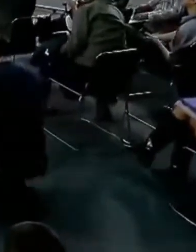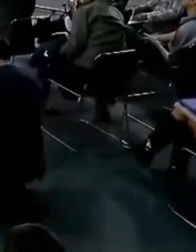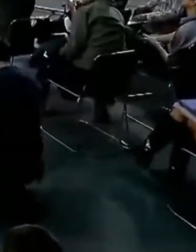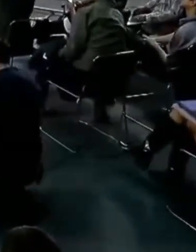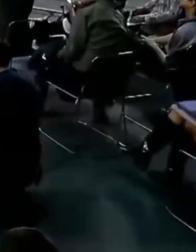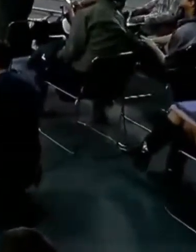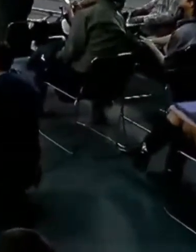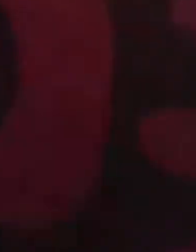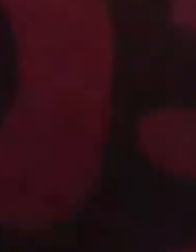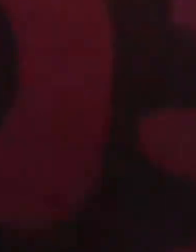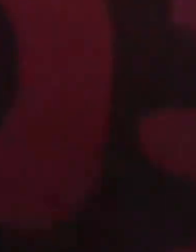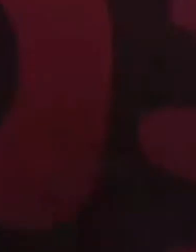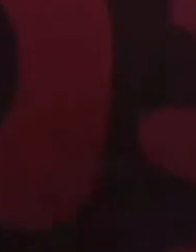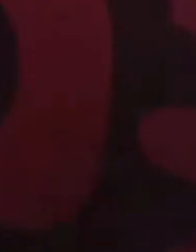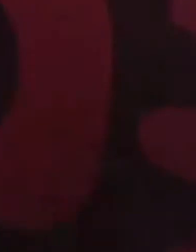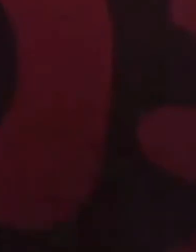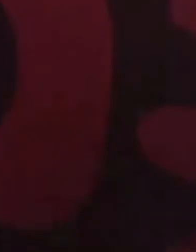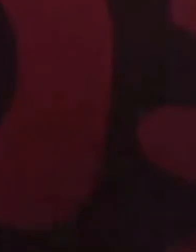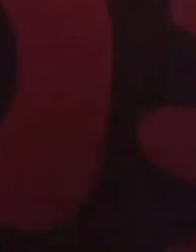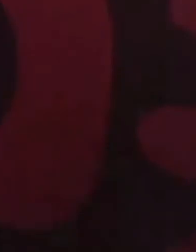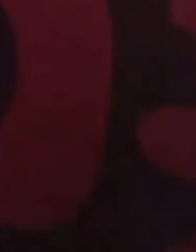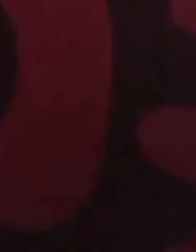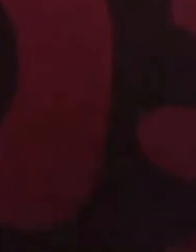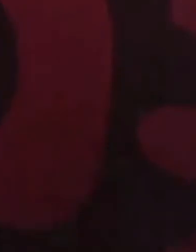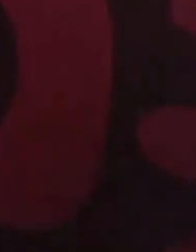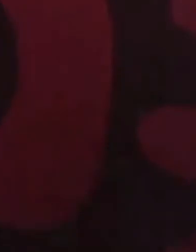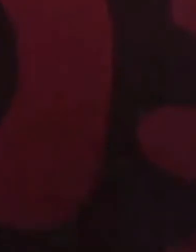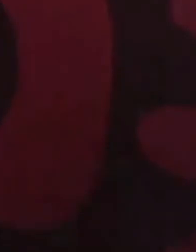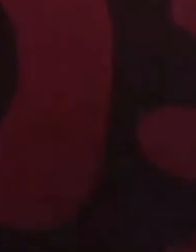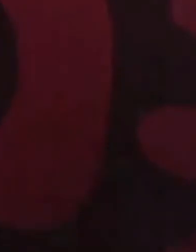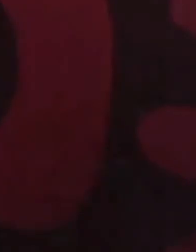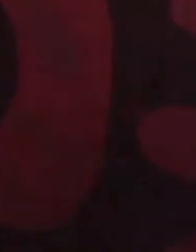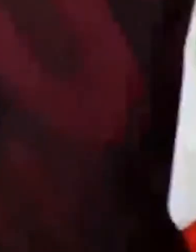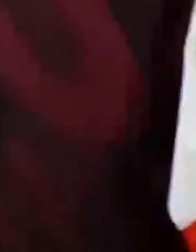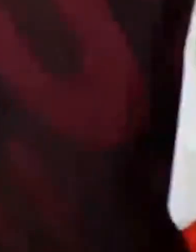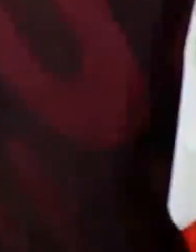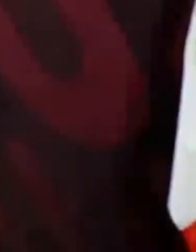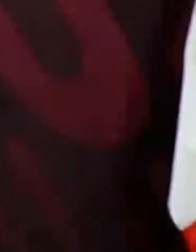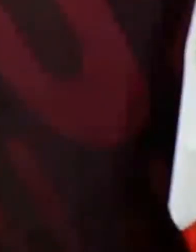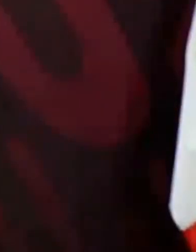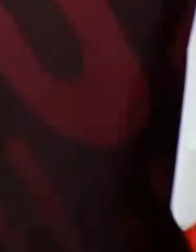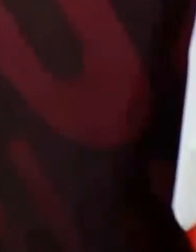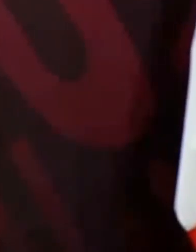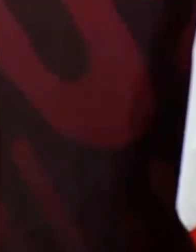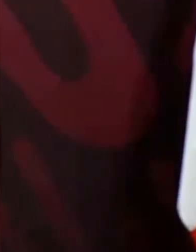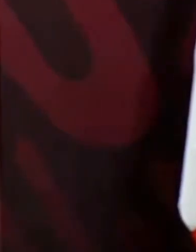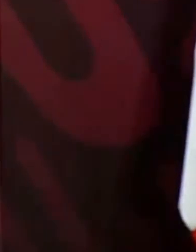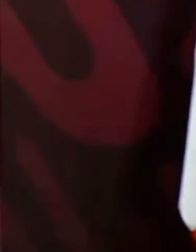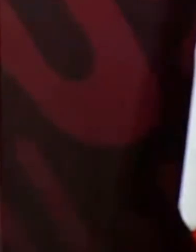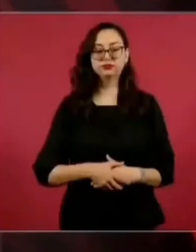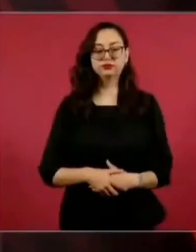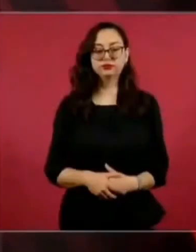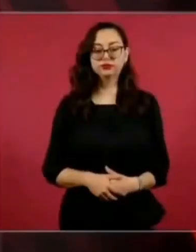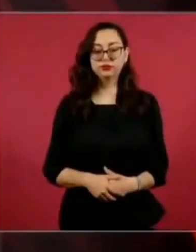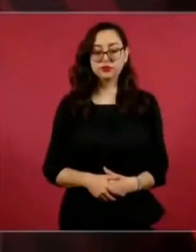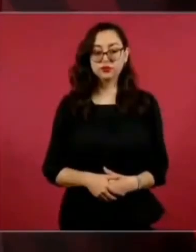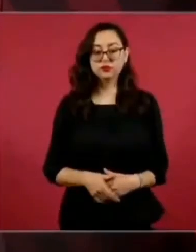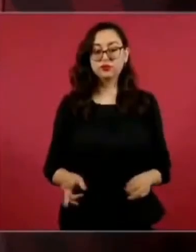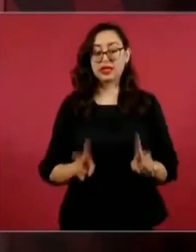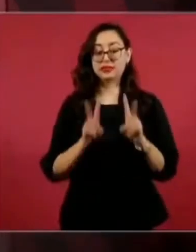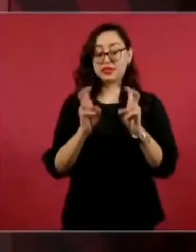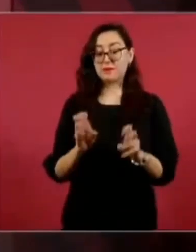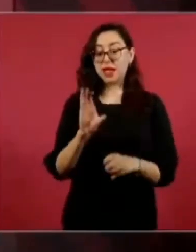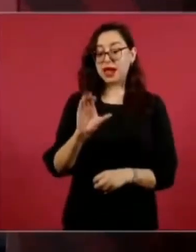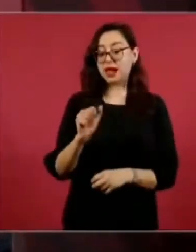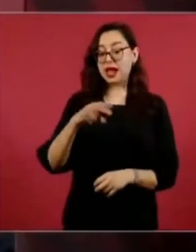en gobernación que se ha estado activando, y se